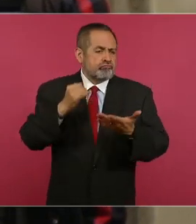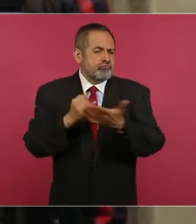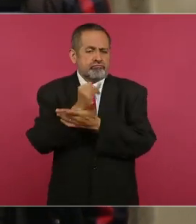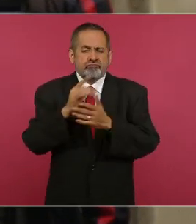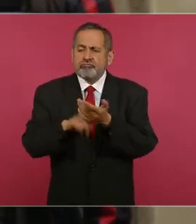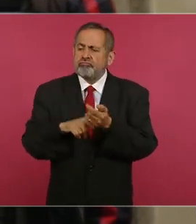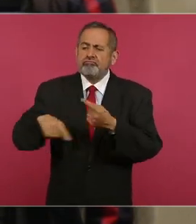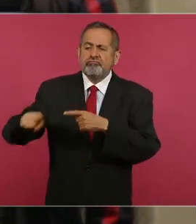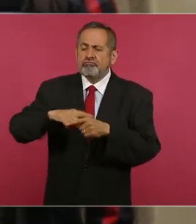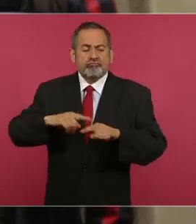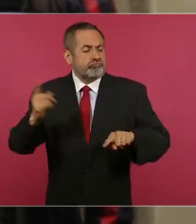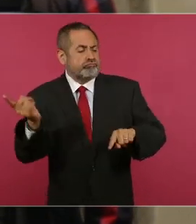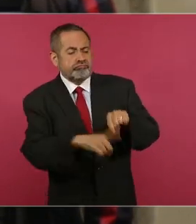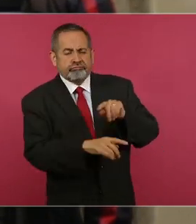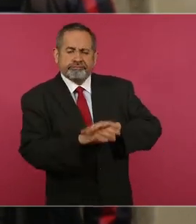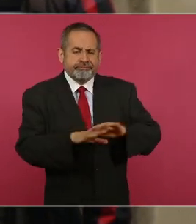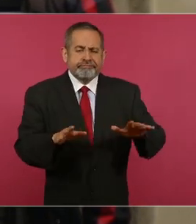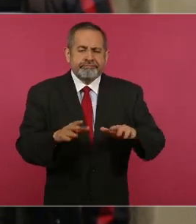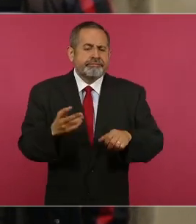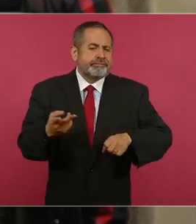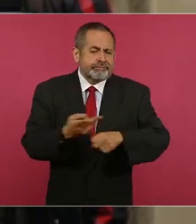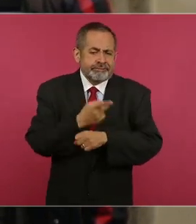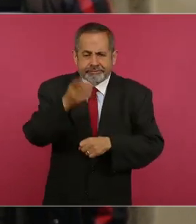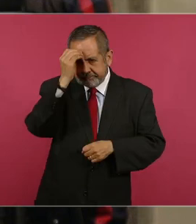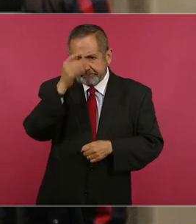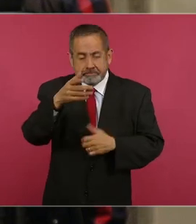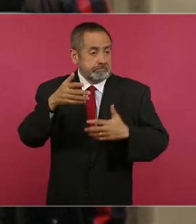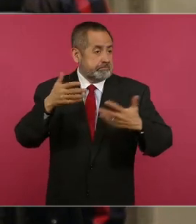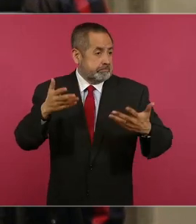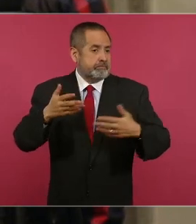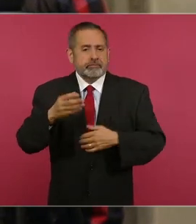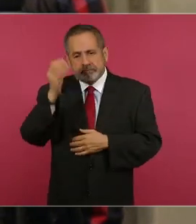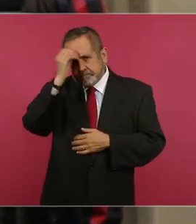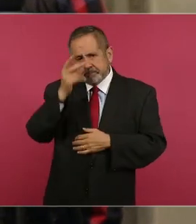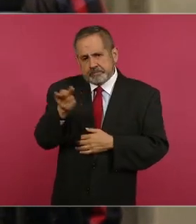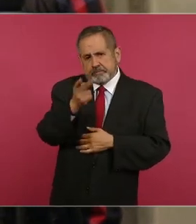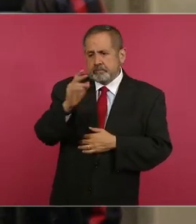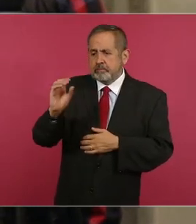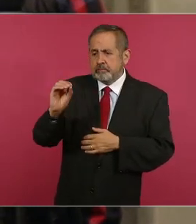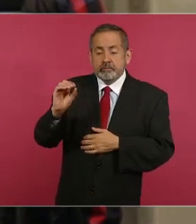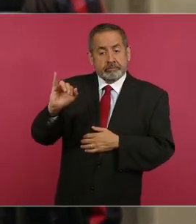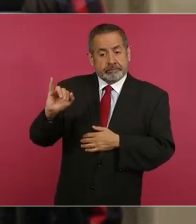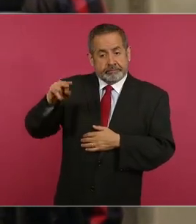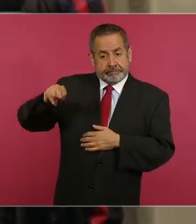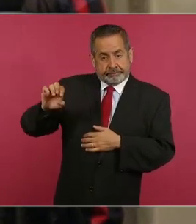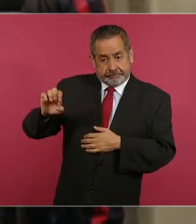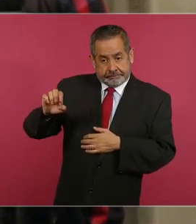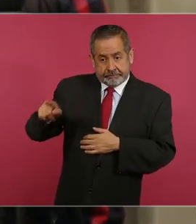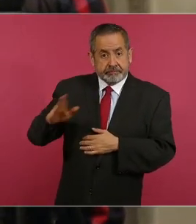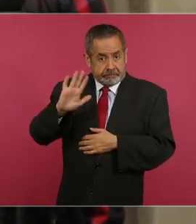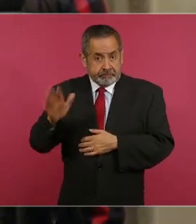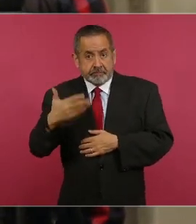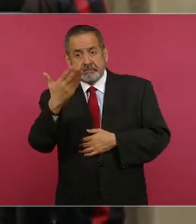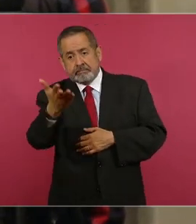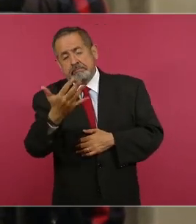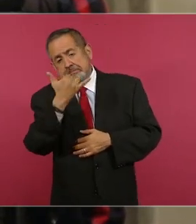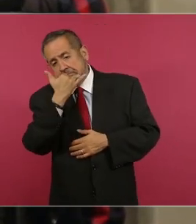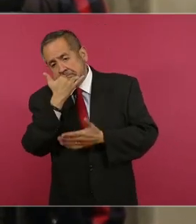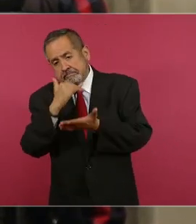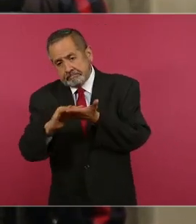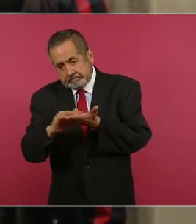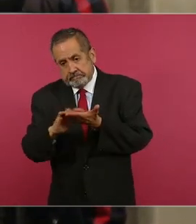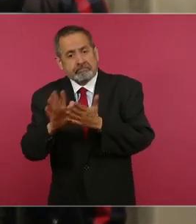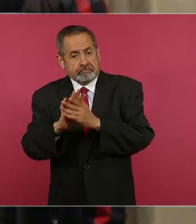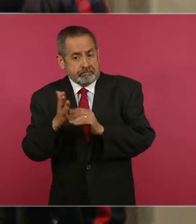órgano interno de control, también si ya el Instituto Nacional Electoral le ofreció disculpas por haber alterado